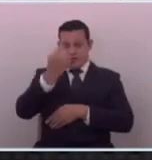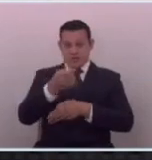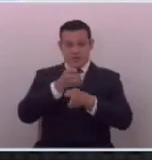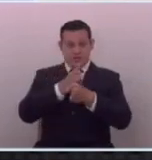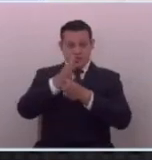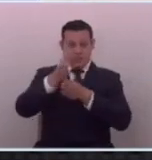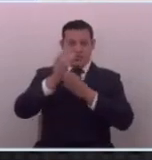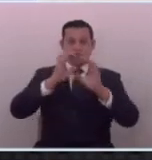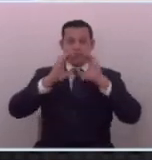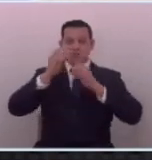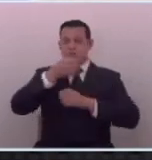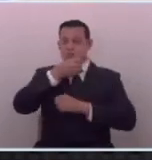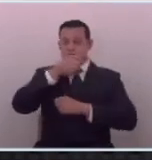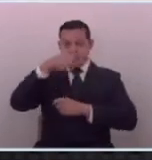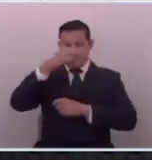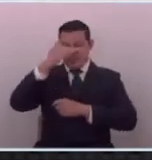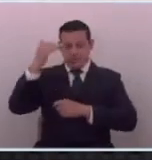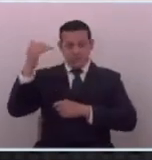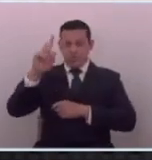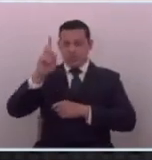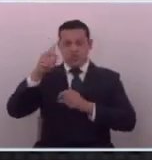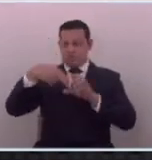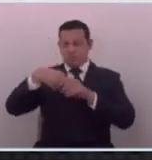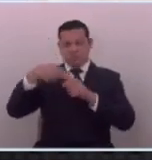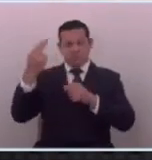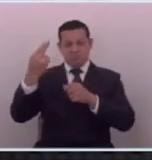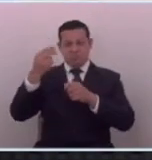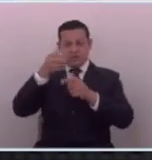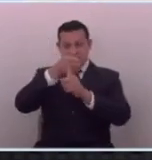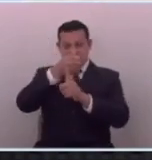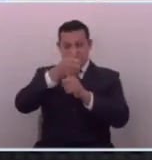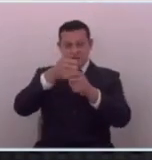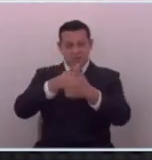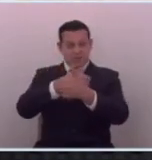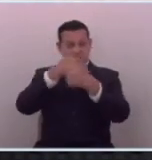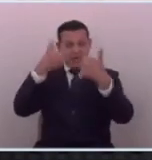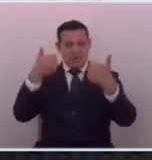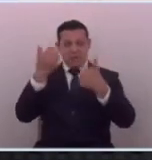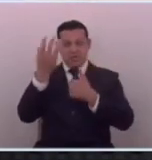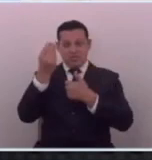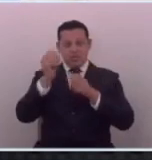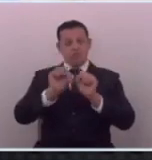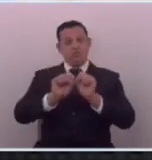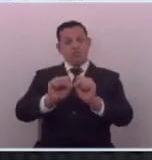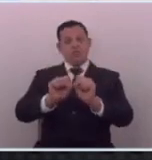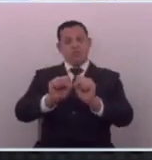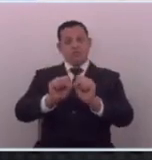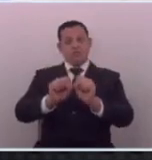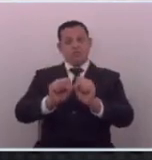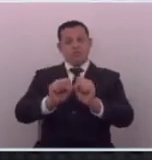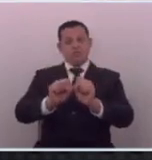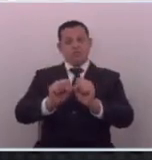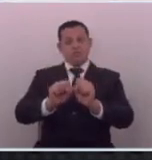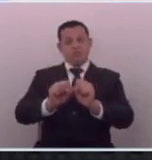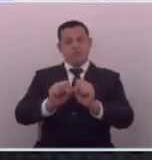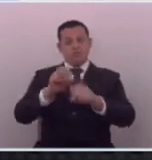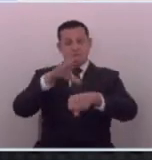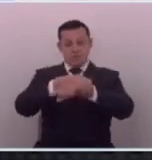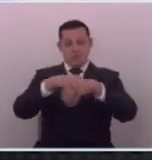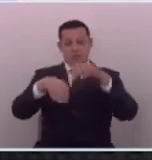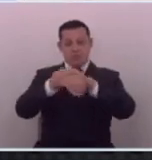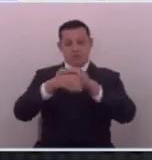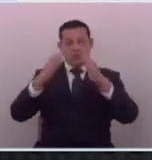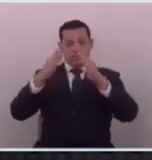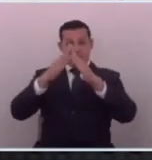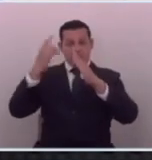en este país no salen cada mañana de sus casas con miedo a que los mate a que los capture el